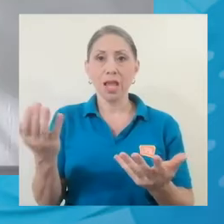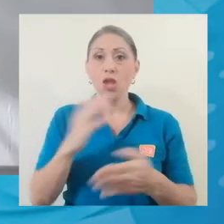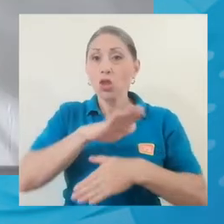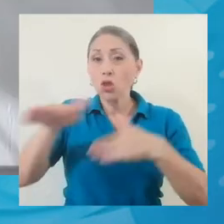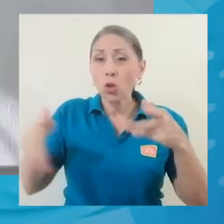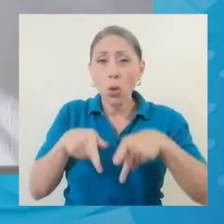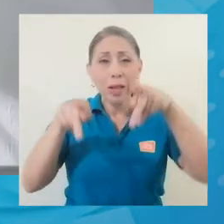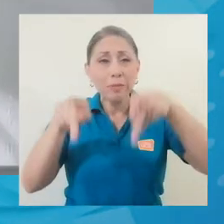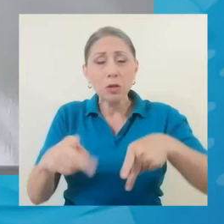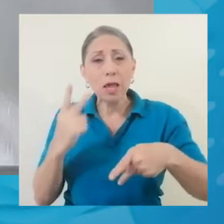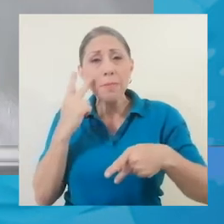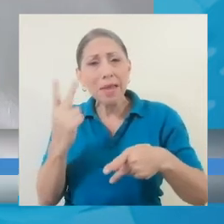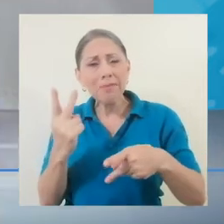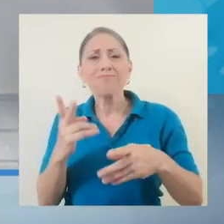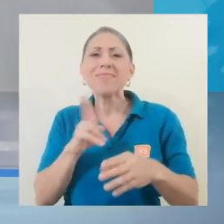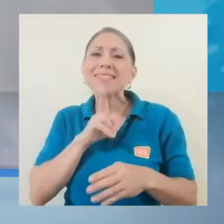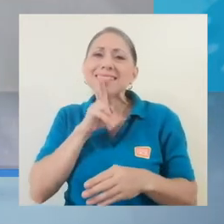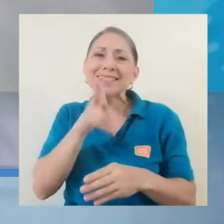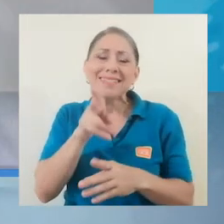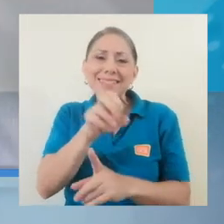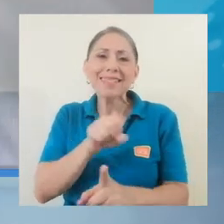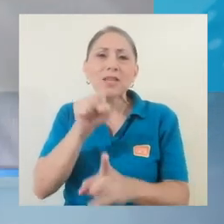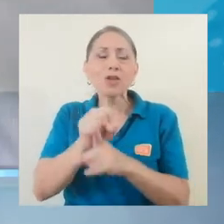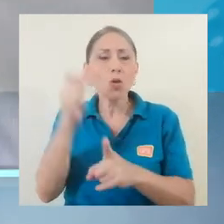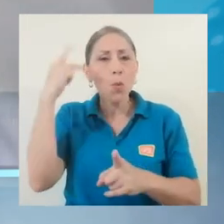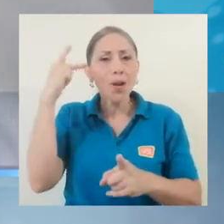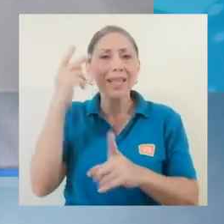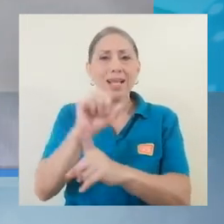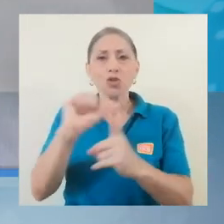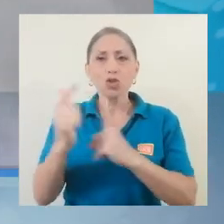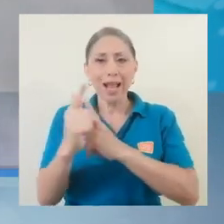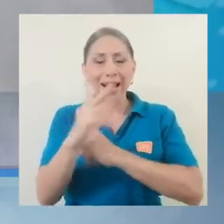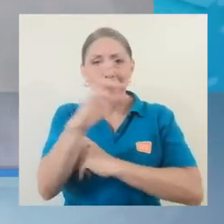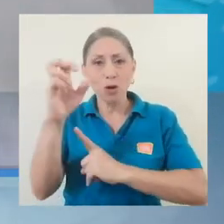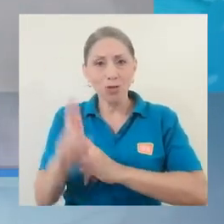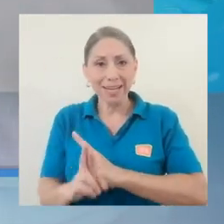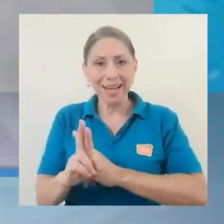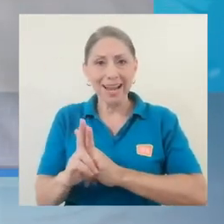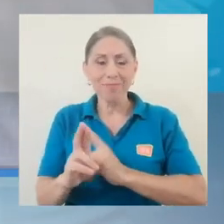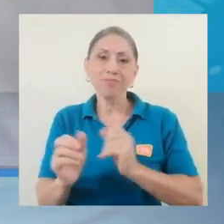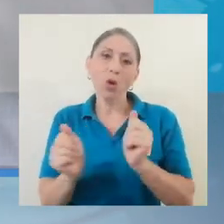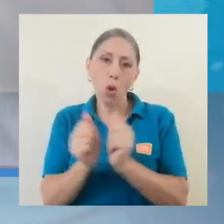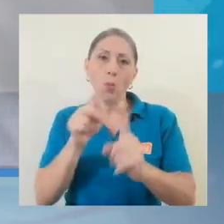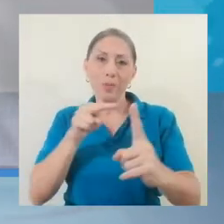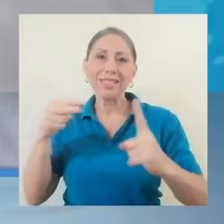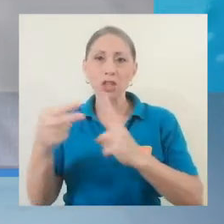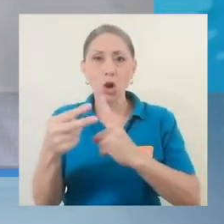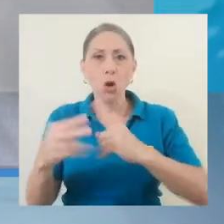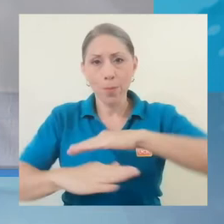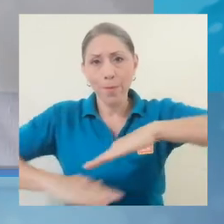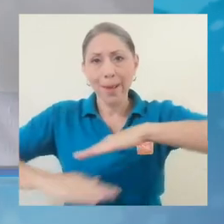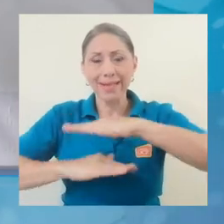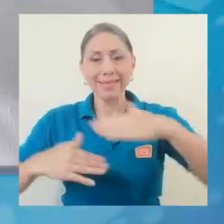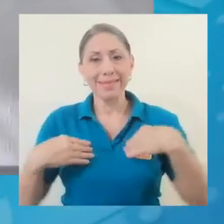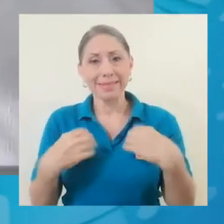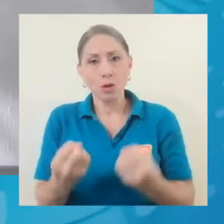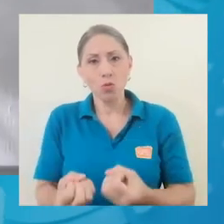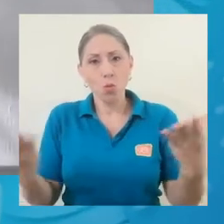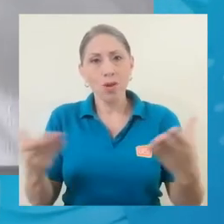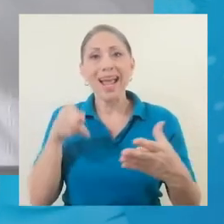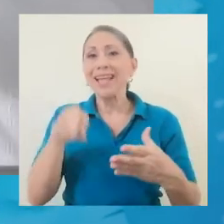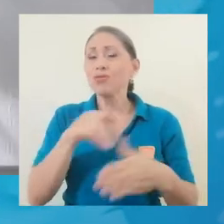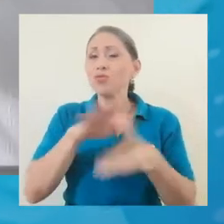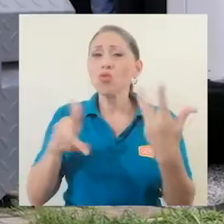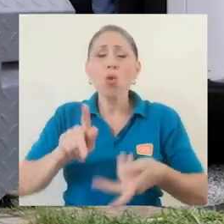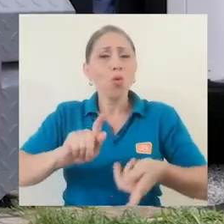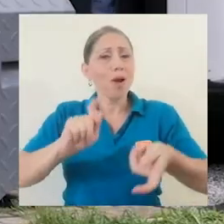la realidad política y social del país e incluso económica desde una visión de la salud pública. Entonces eso hace que